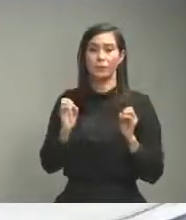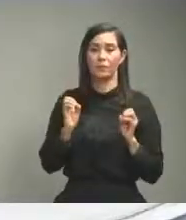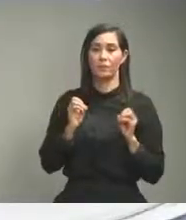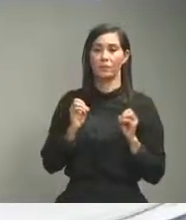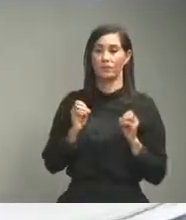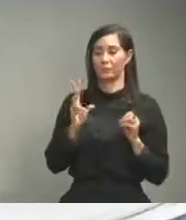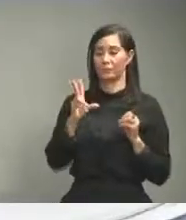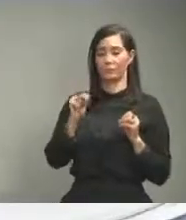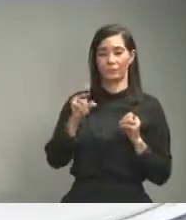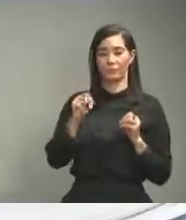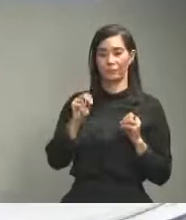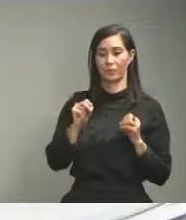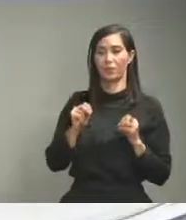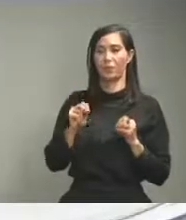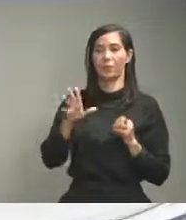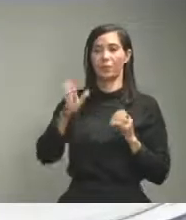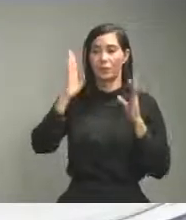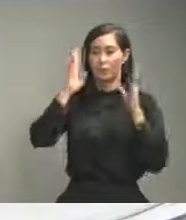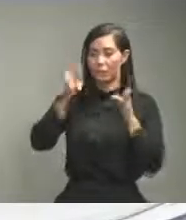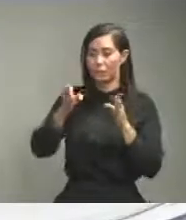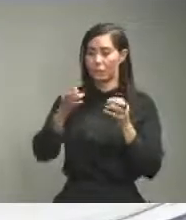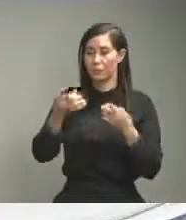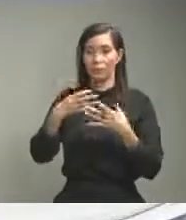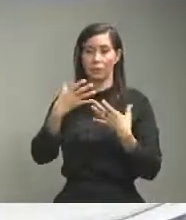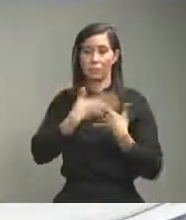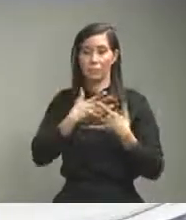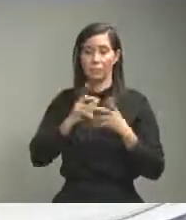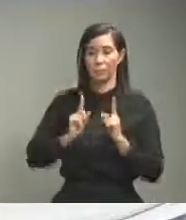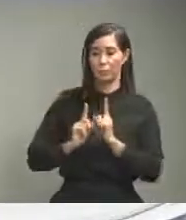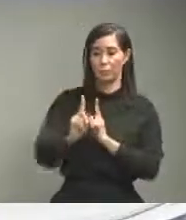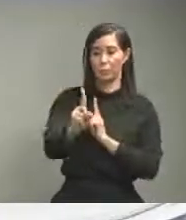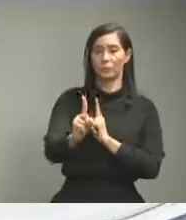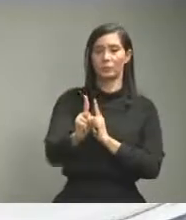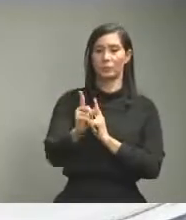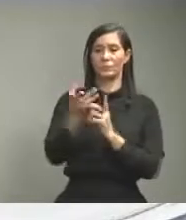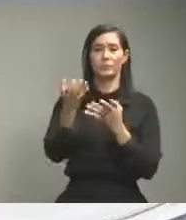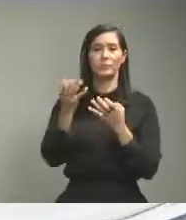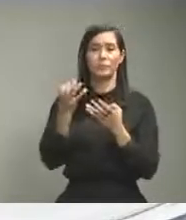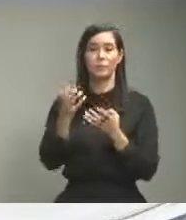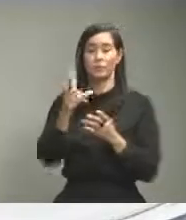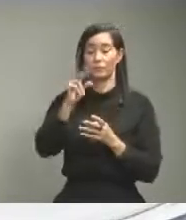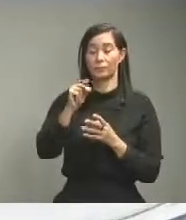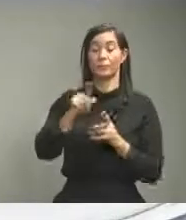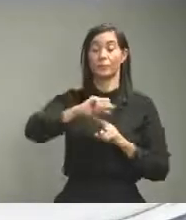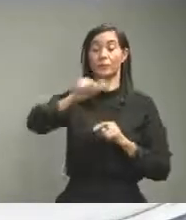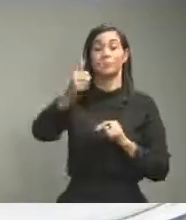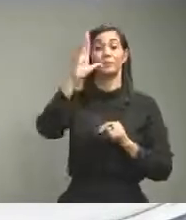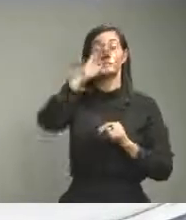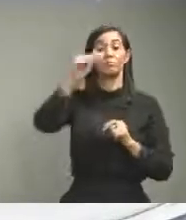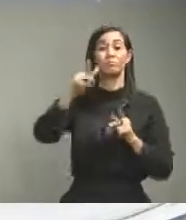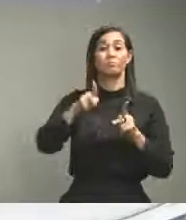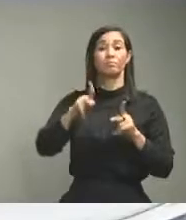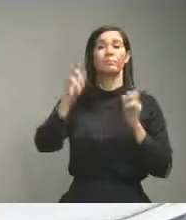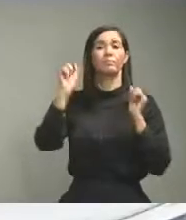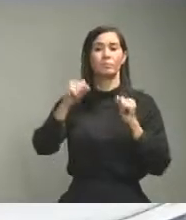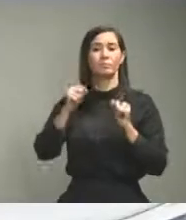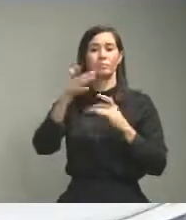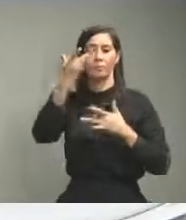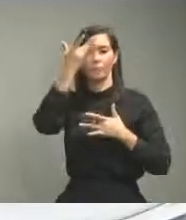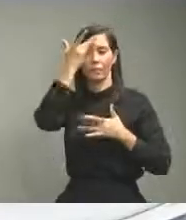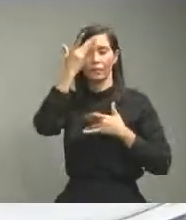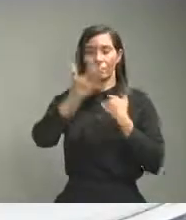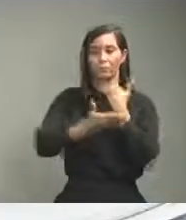vez de concentrarse la realización de pruebas a personas que reunían el patrón clínico para la